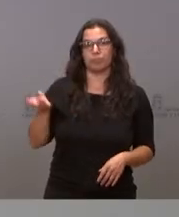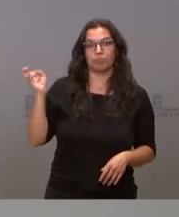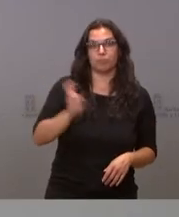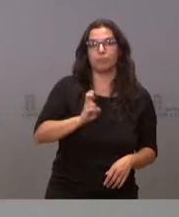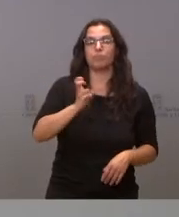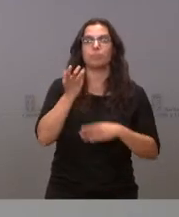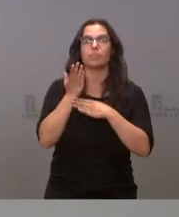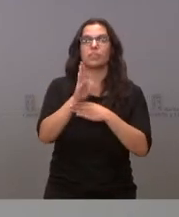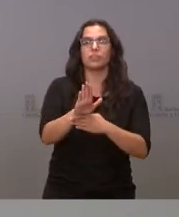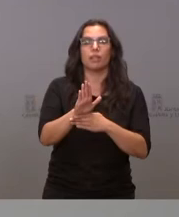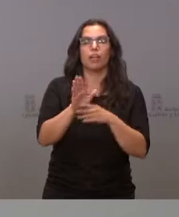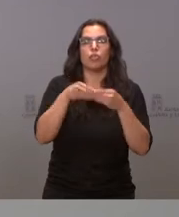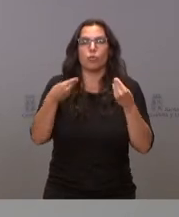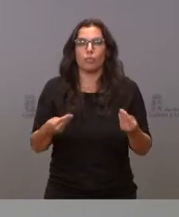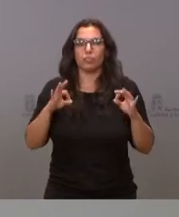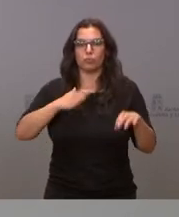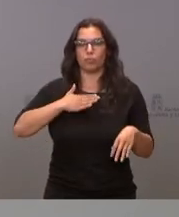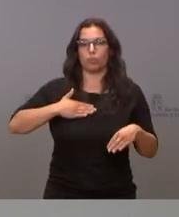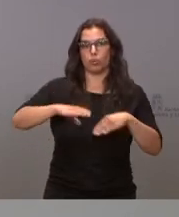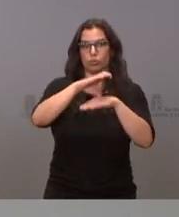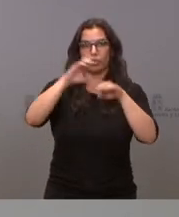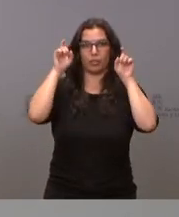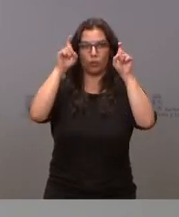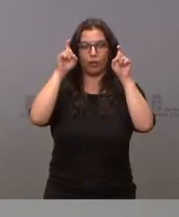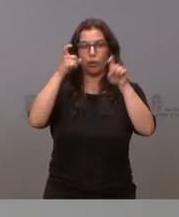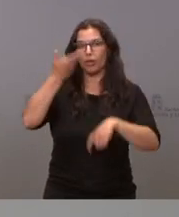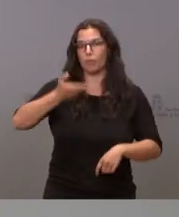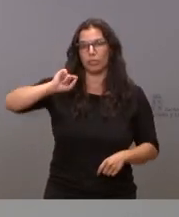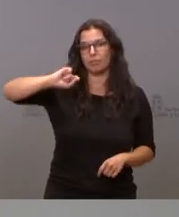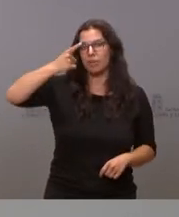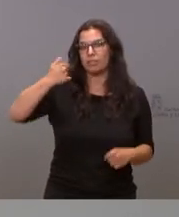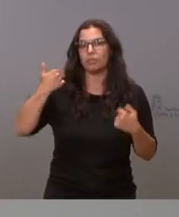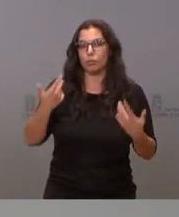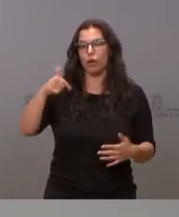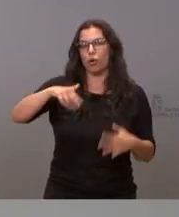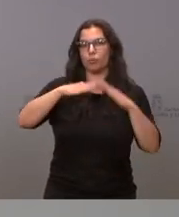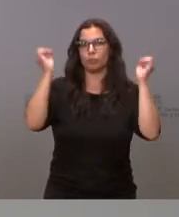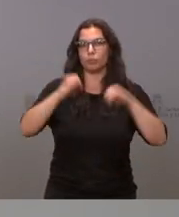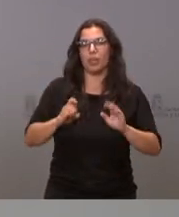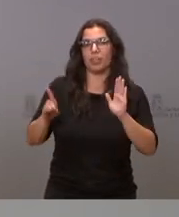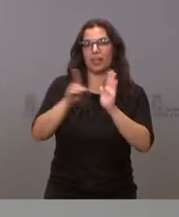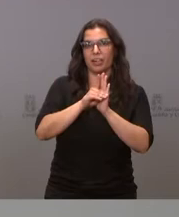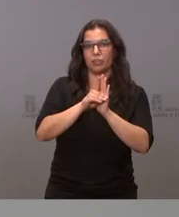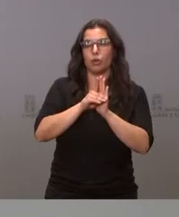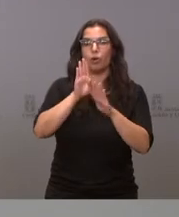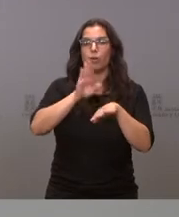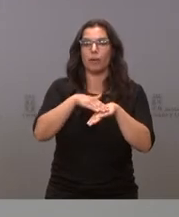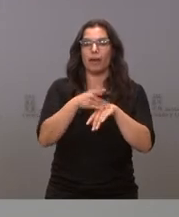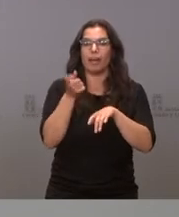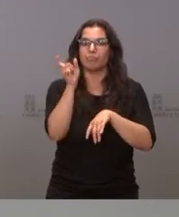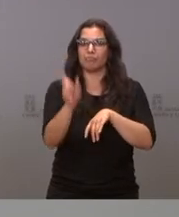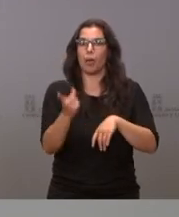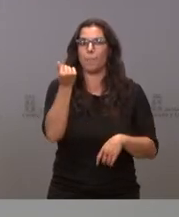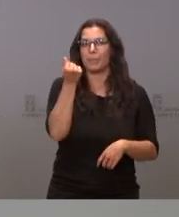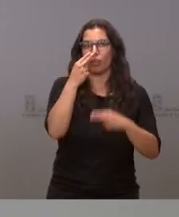presentar los documentos de la Consejería de Educación. El más importante de ellos es que hoy se ha aprobado el decreto que fija los precios públicos para los